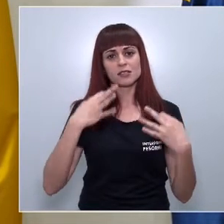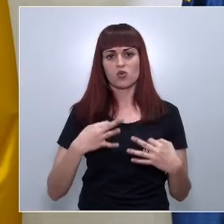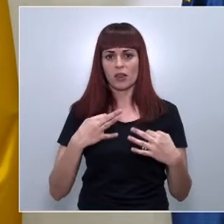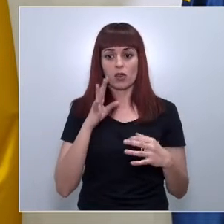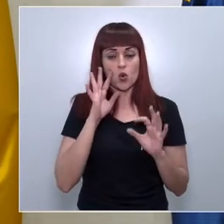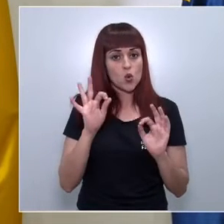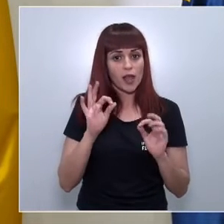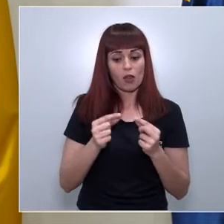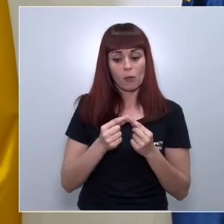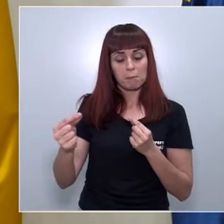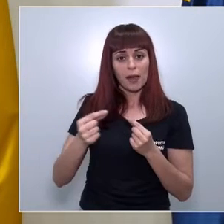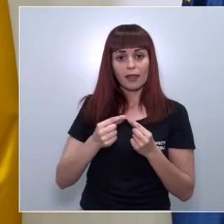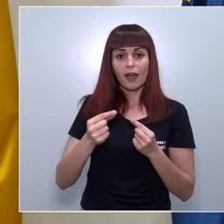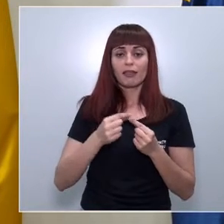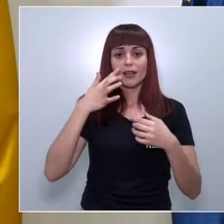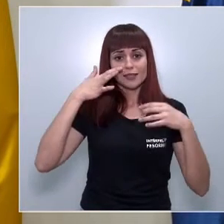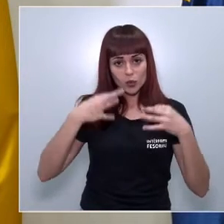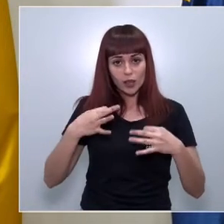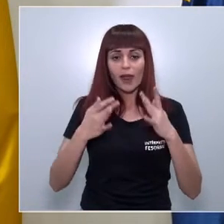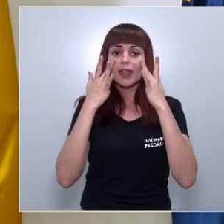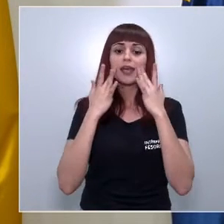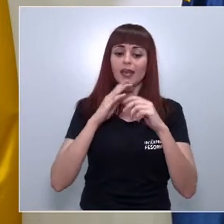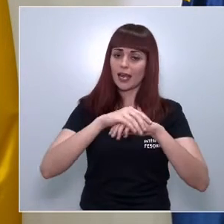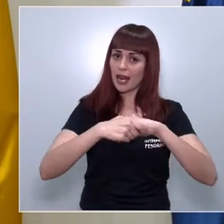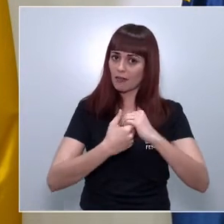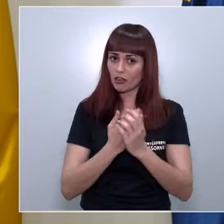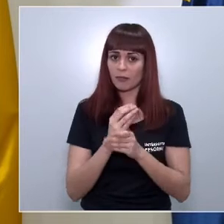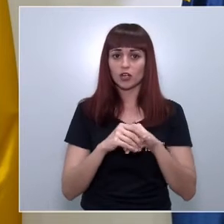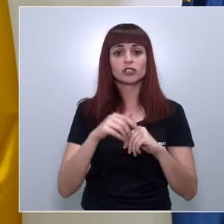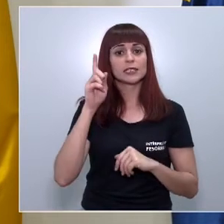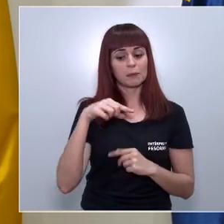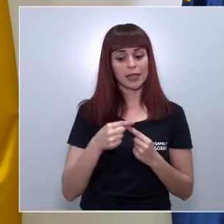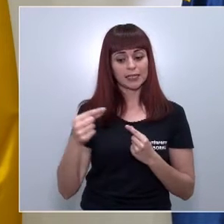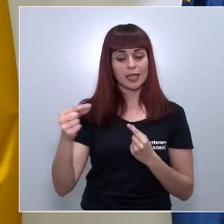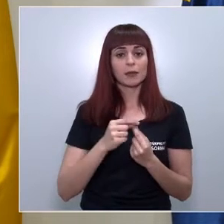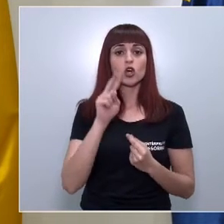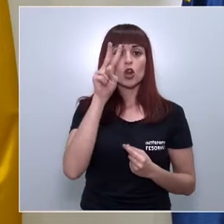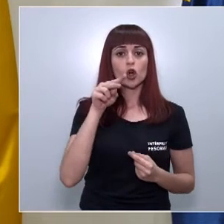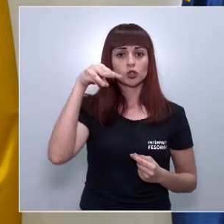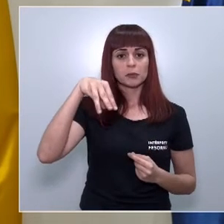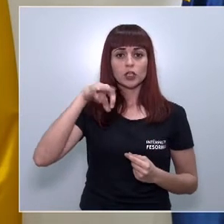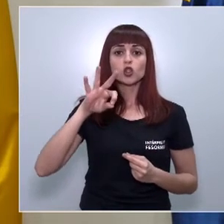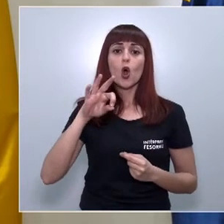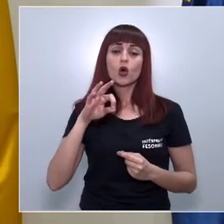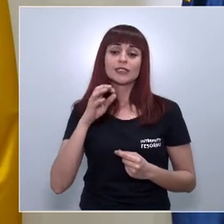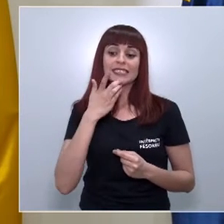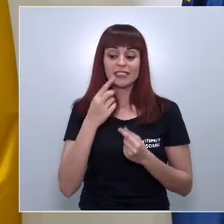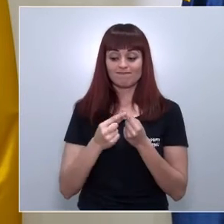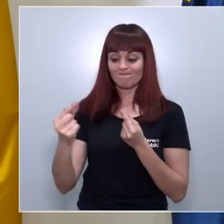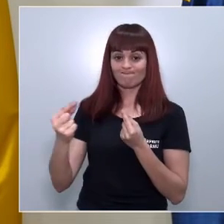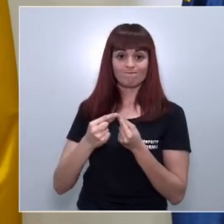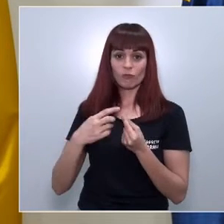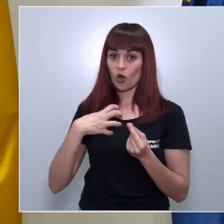mantener las medidas de seguridad, higiene y lavado de manos y el distanciamiento de dos metros o el uso de mascarillas cuando no se